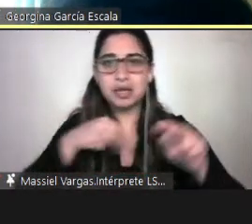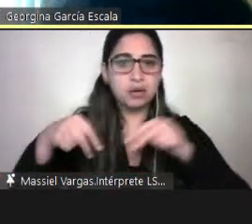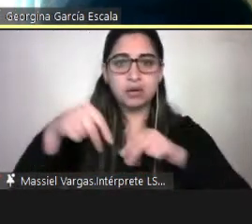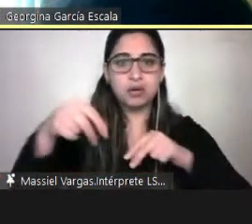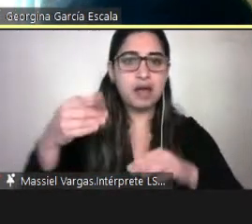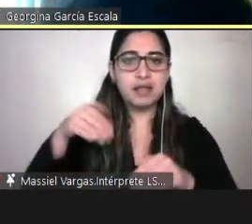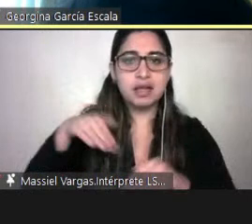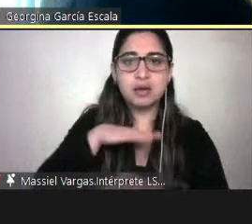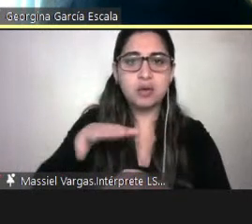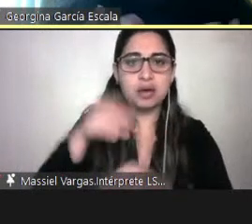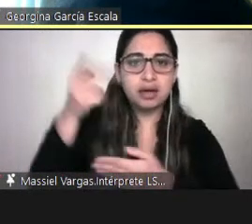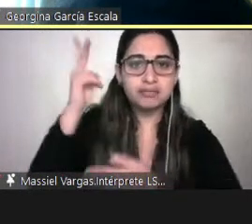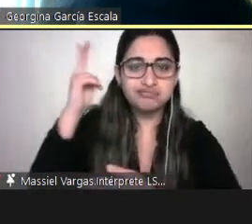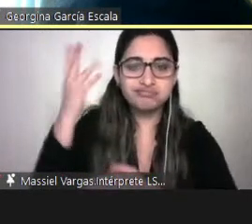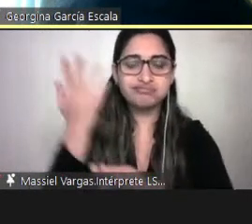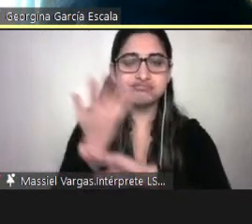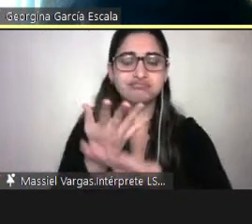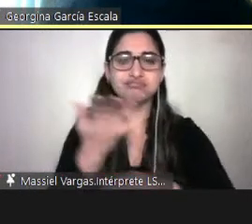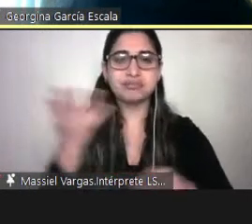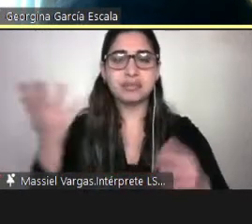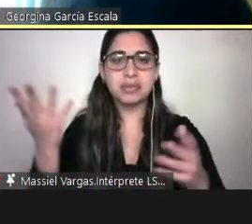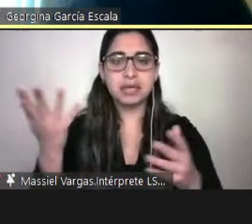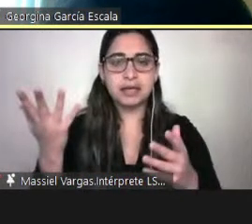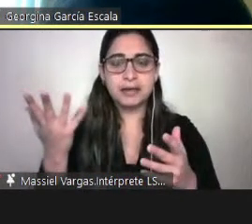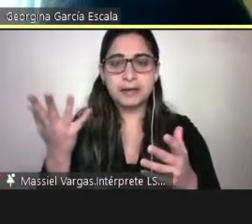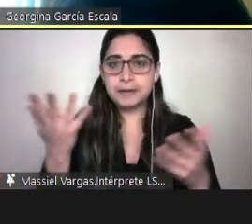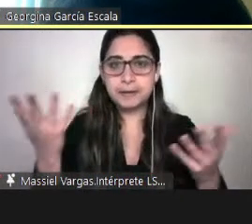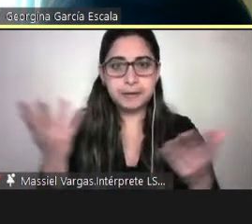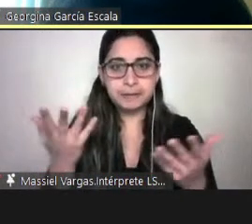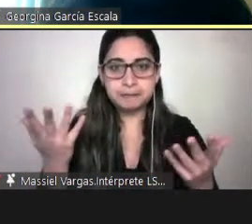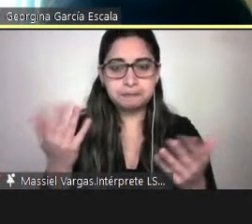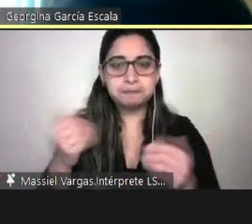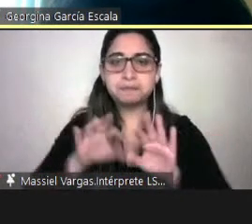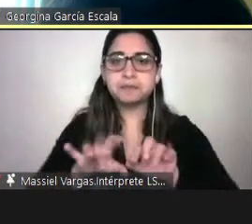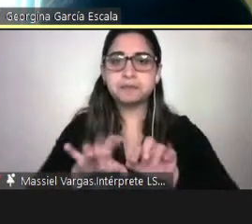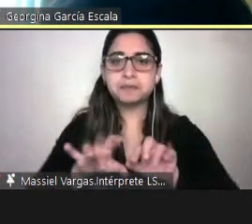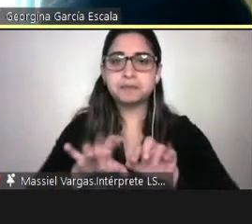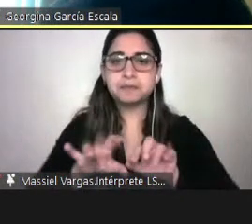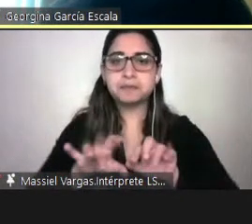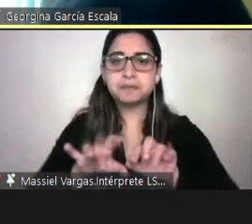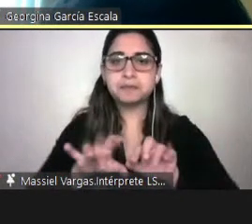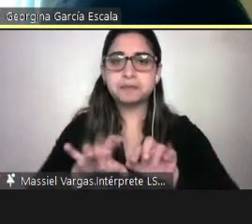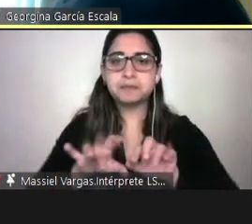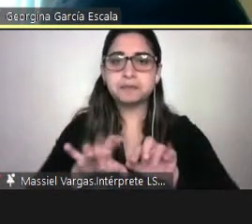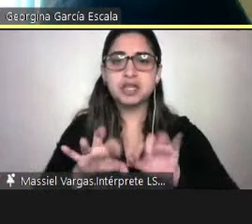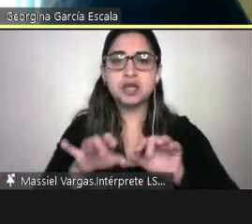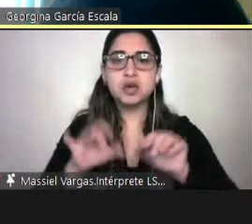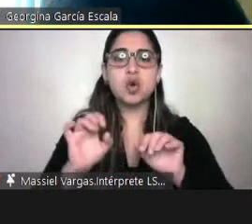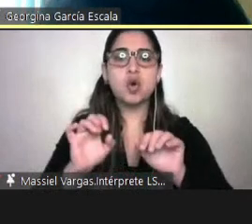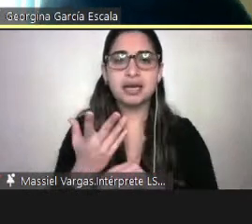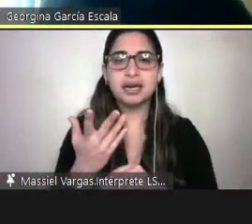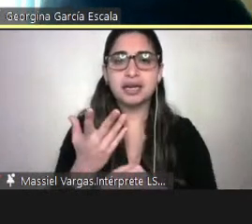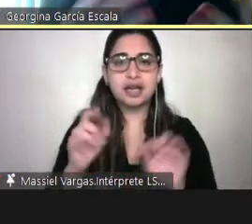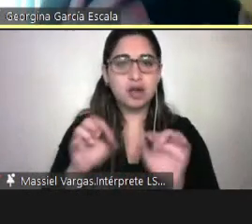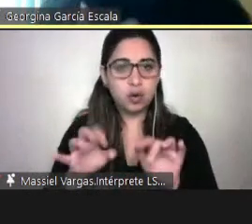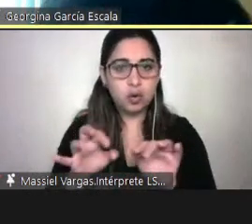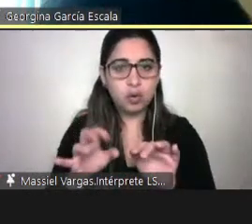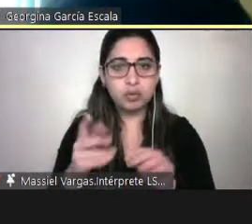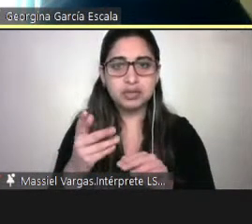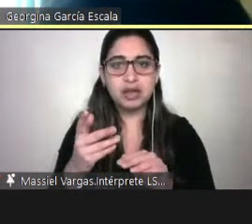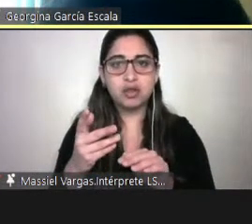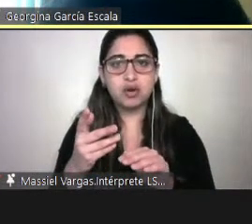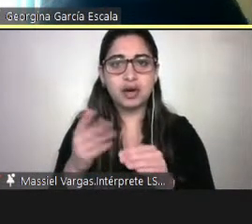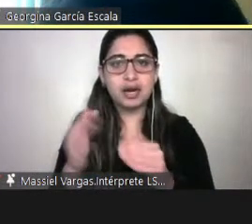los equipos, los notebook especiales o los computadores especiales, para